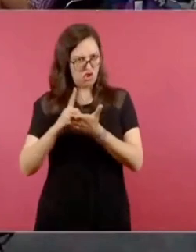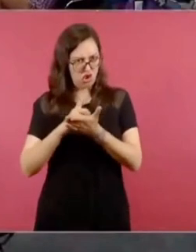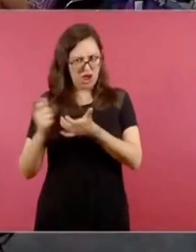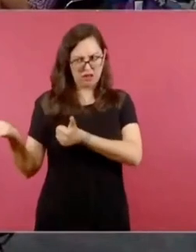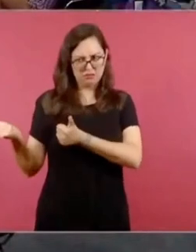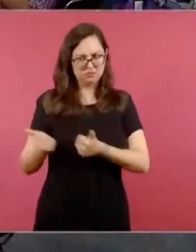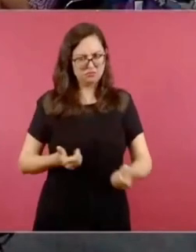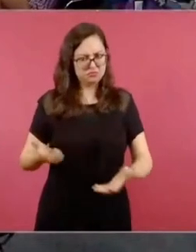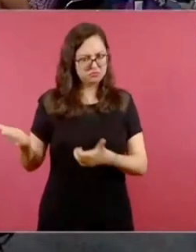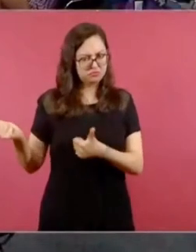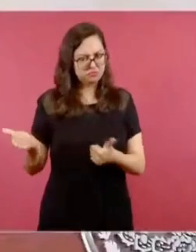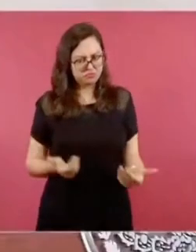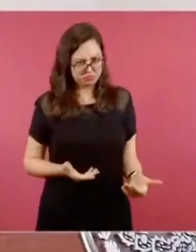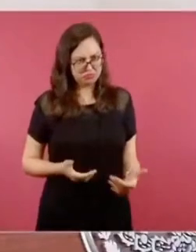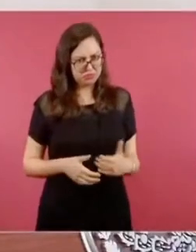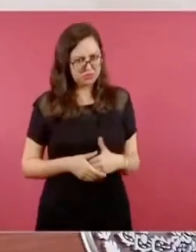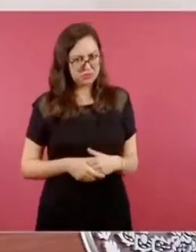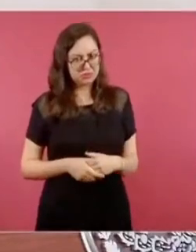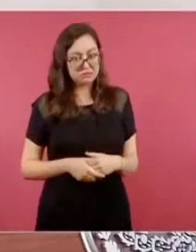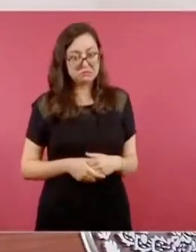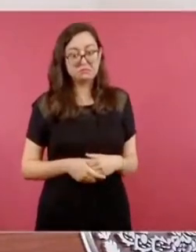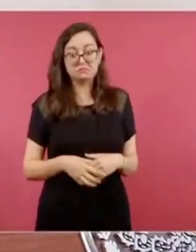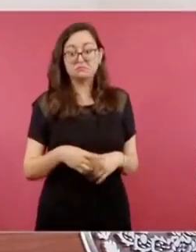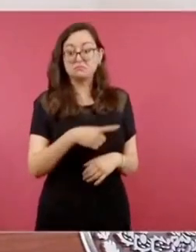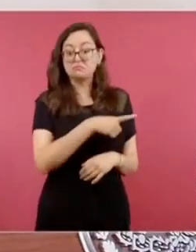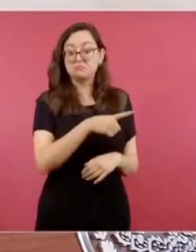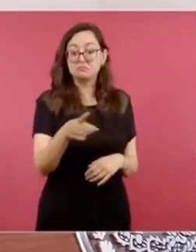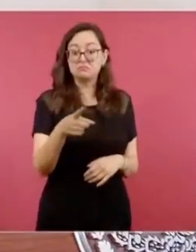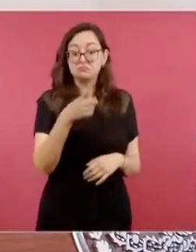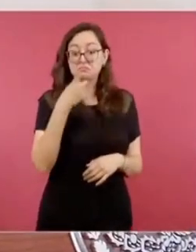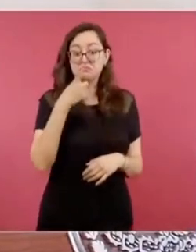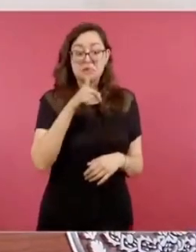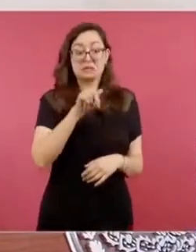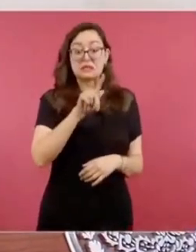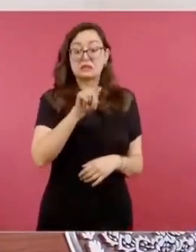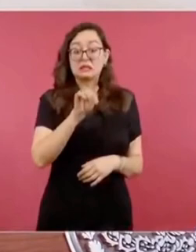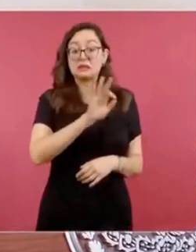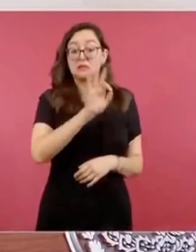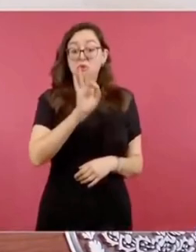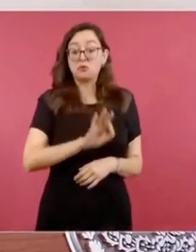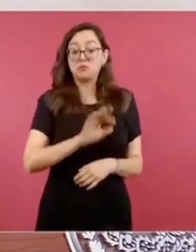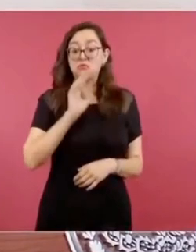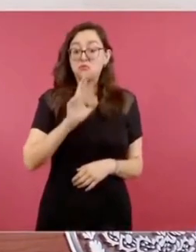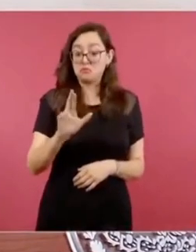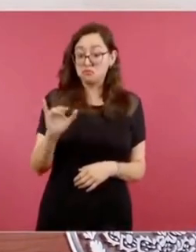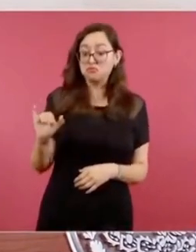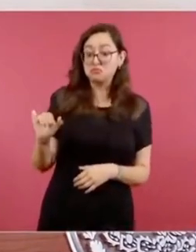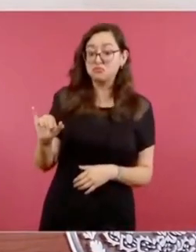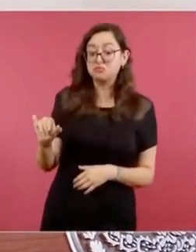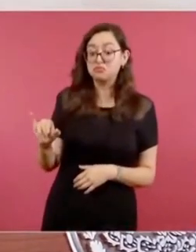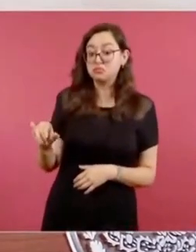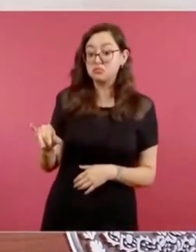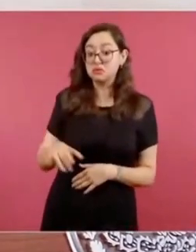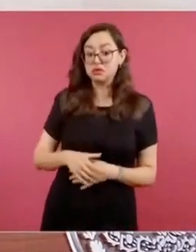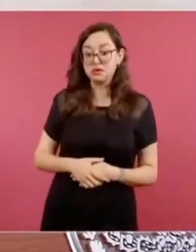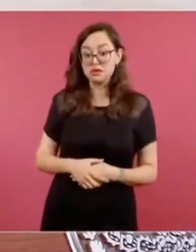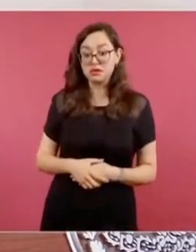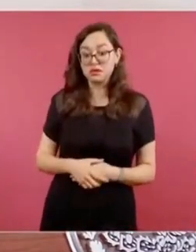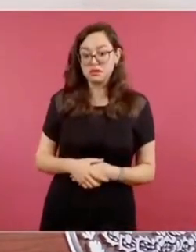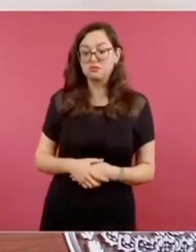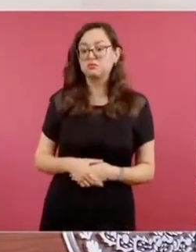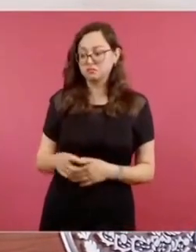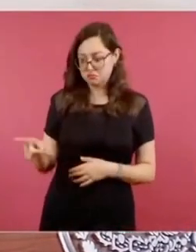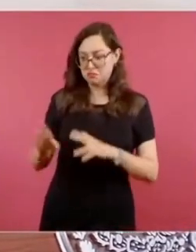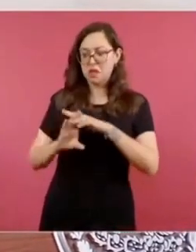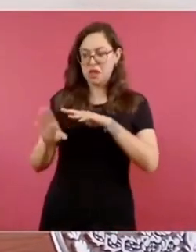en algunos casos hasta el 70 por ciento contesta que sí, que